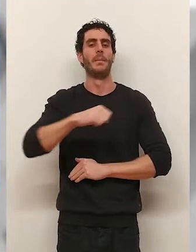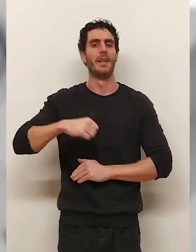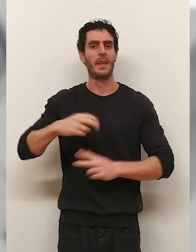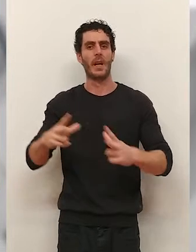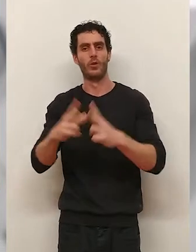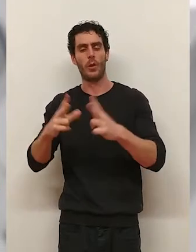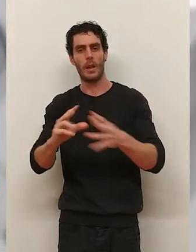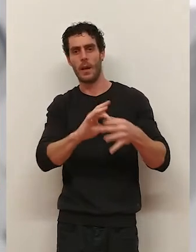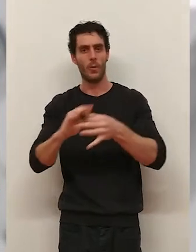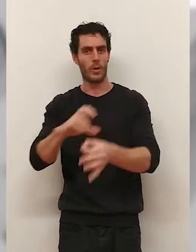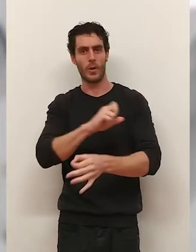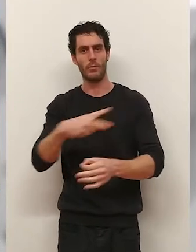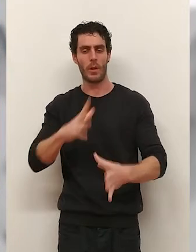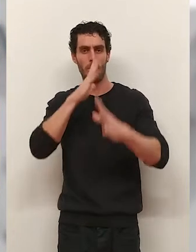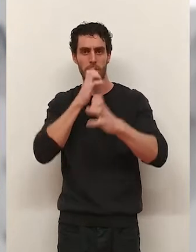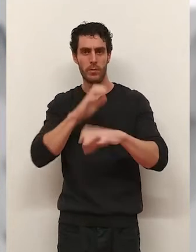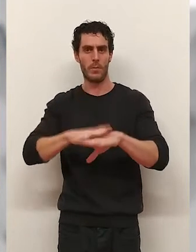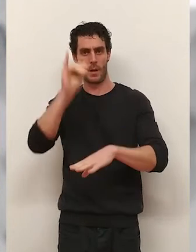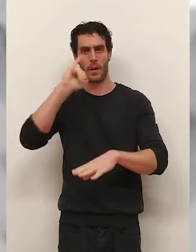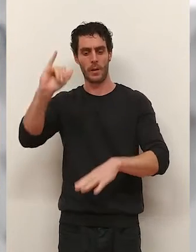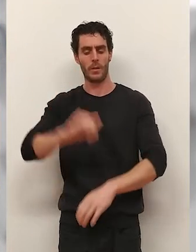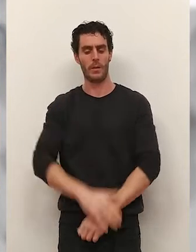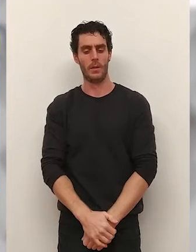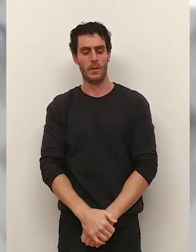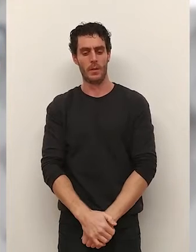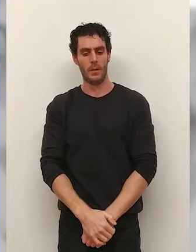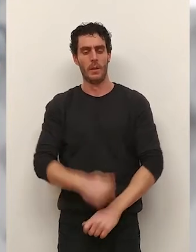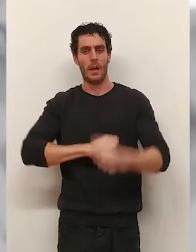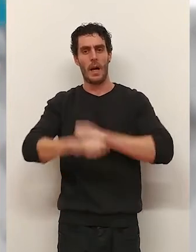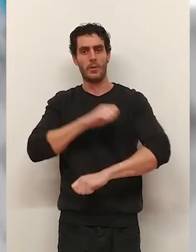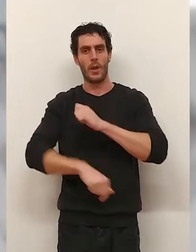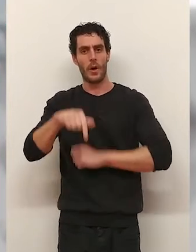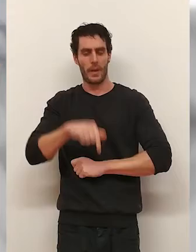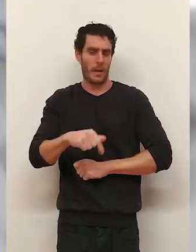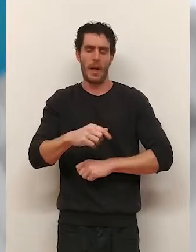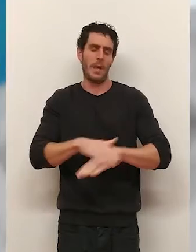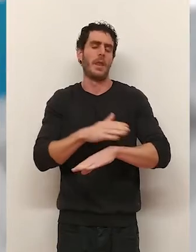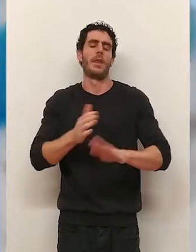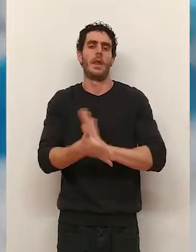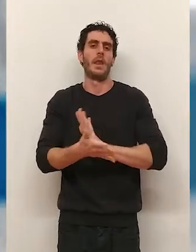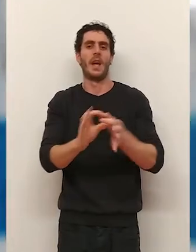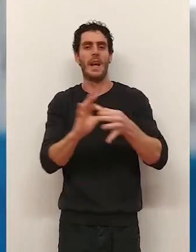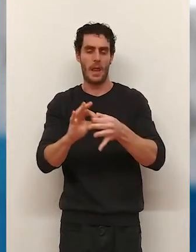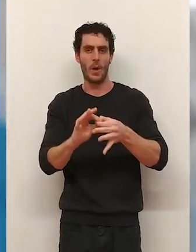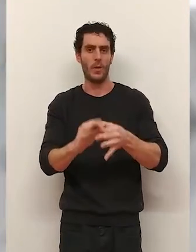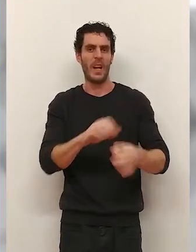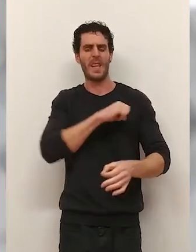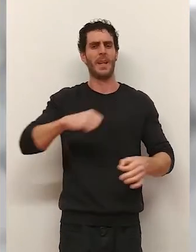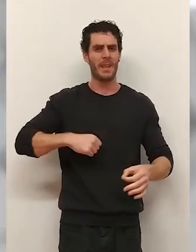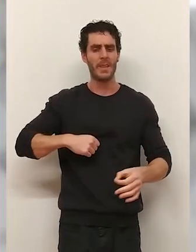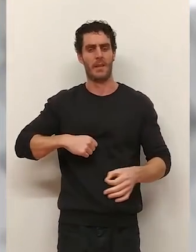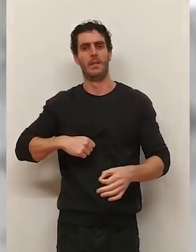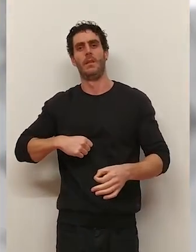y socialistas tiene resultados catastróficos para La Rioja. Esta asociación entre socialistas e independentistas es